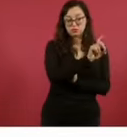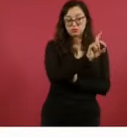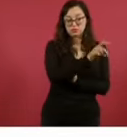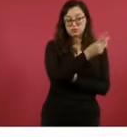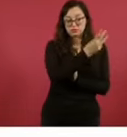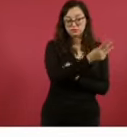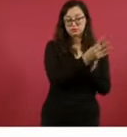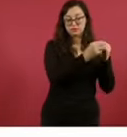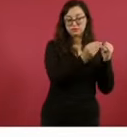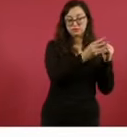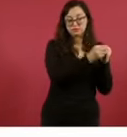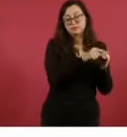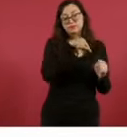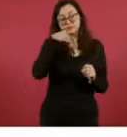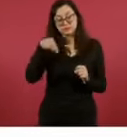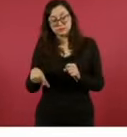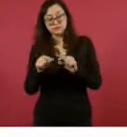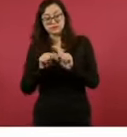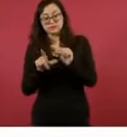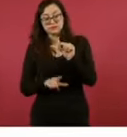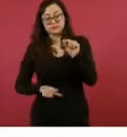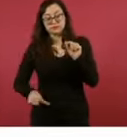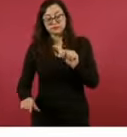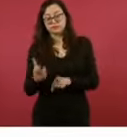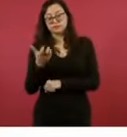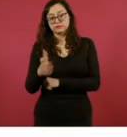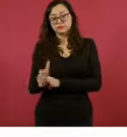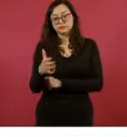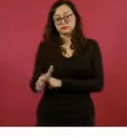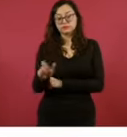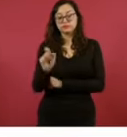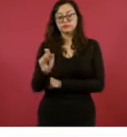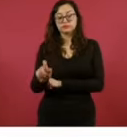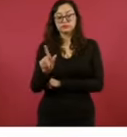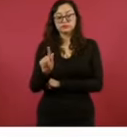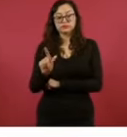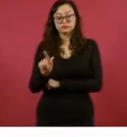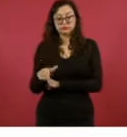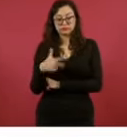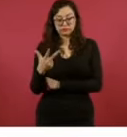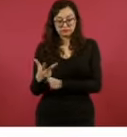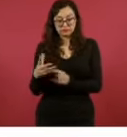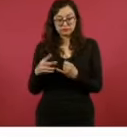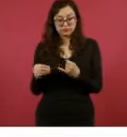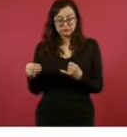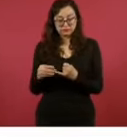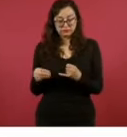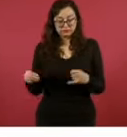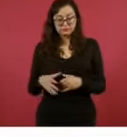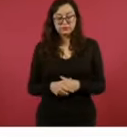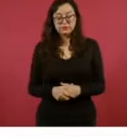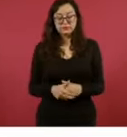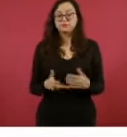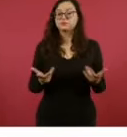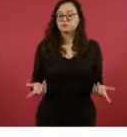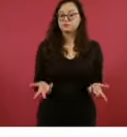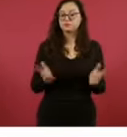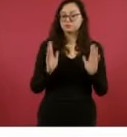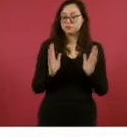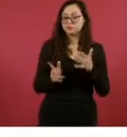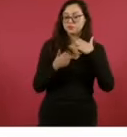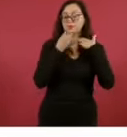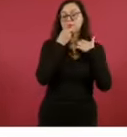centavos. Y en el caso del promedio nacional, 10 pesos con 78 centavos. Como les comentaba,